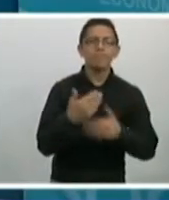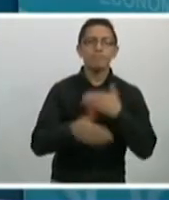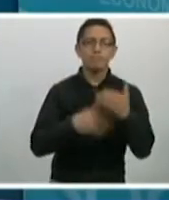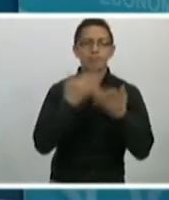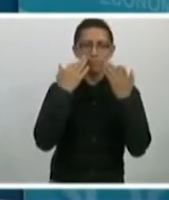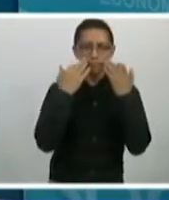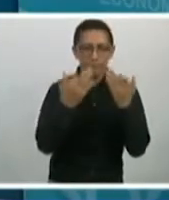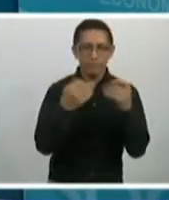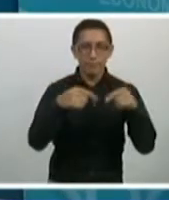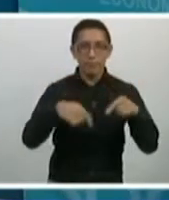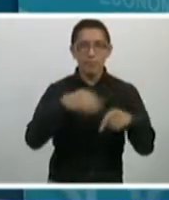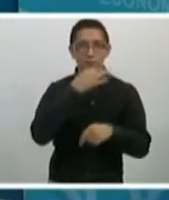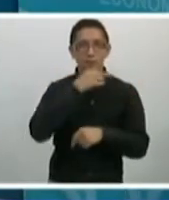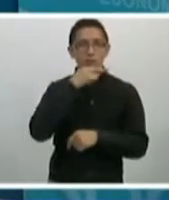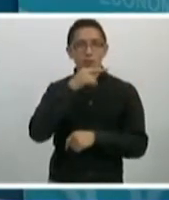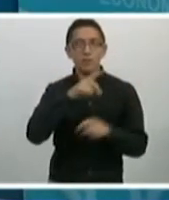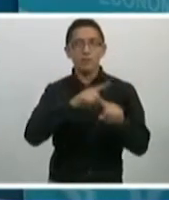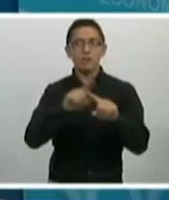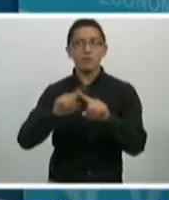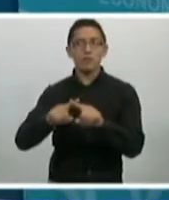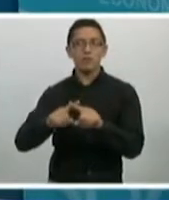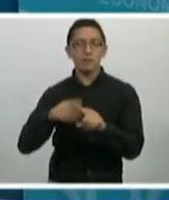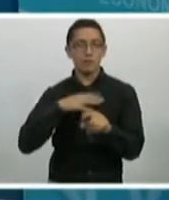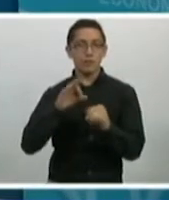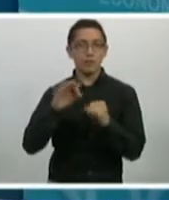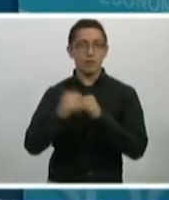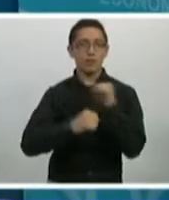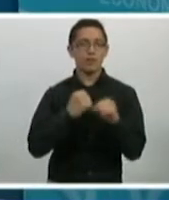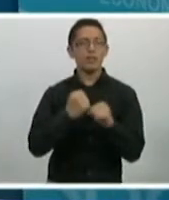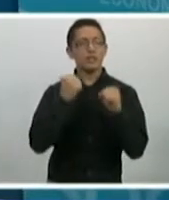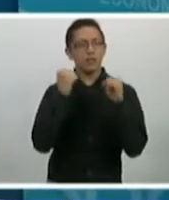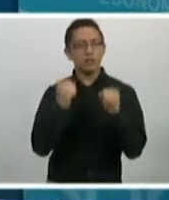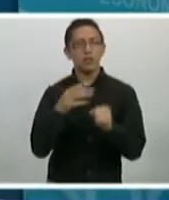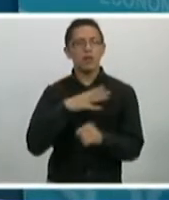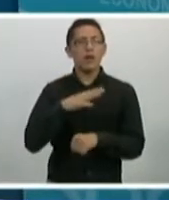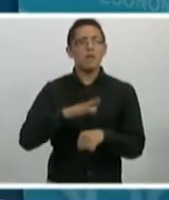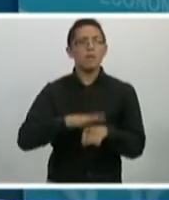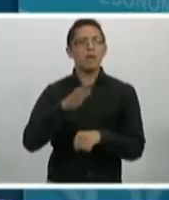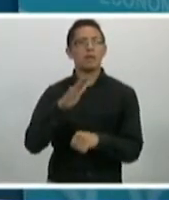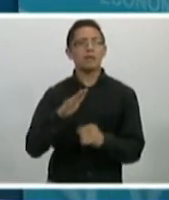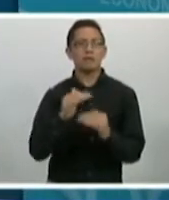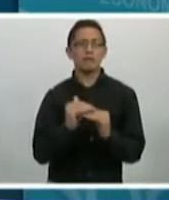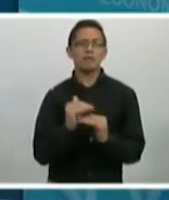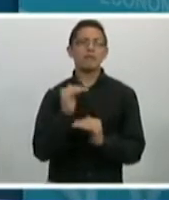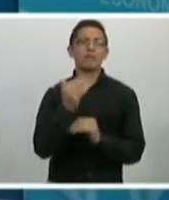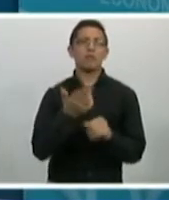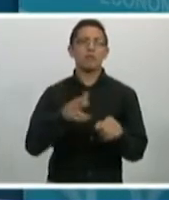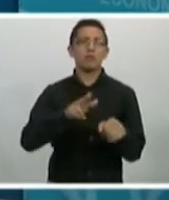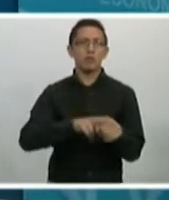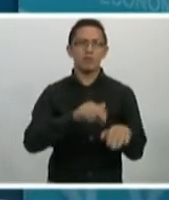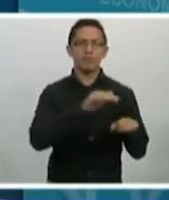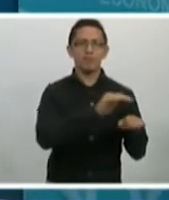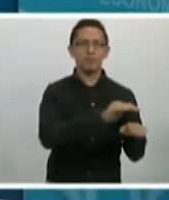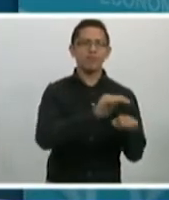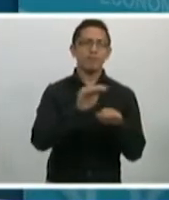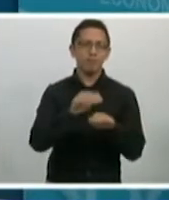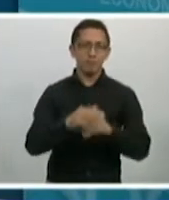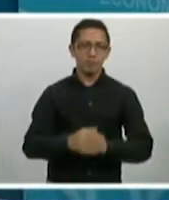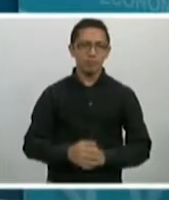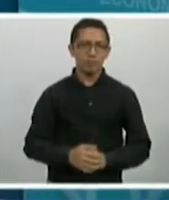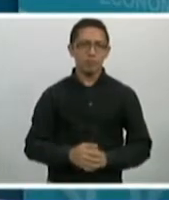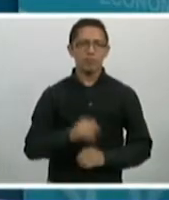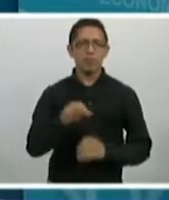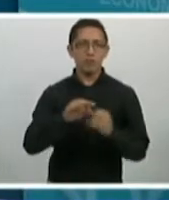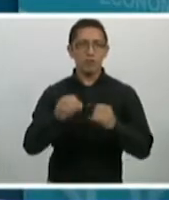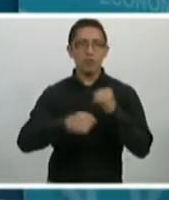navideña, el fin de año seguramente tendremos ocupación hospitalaria alta y muchas personas pasarán el fin